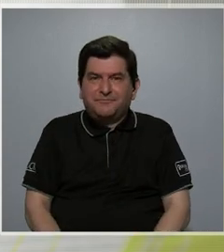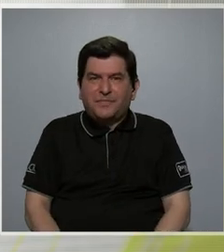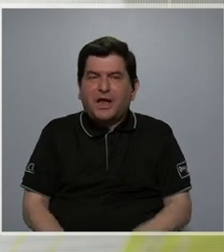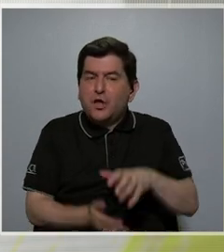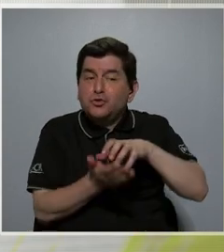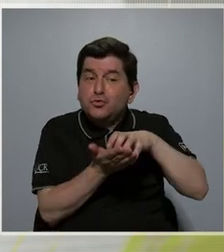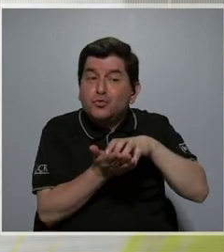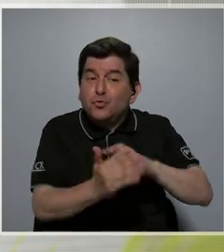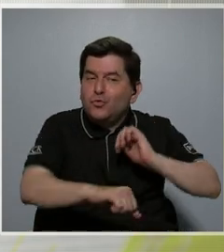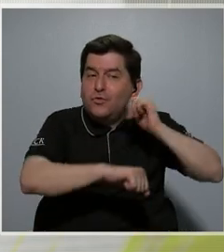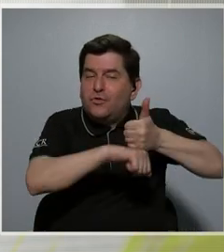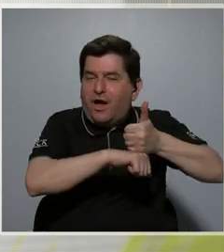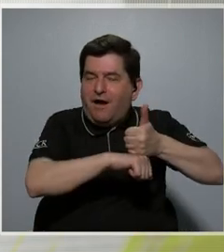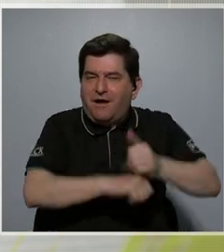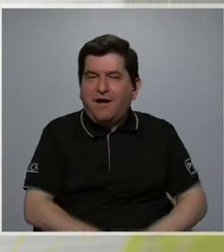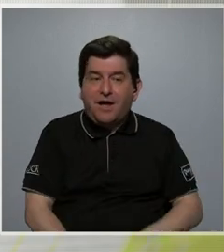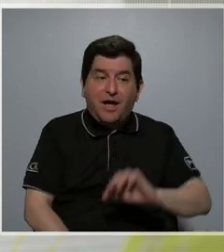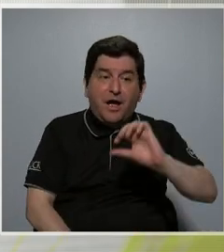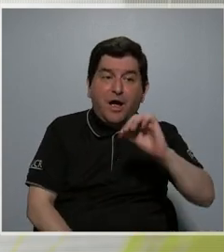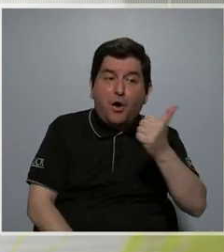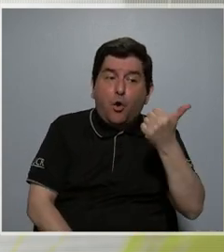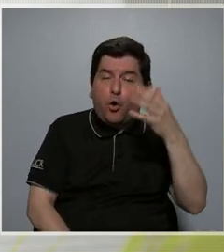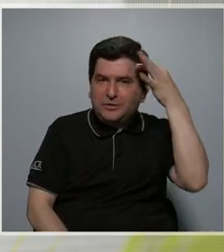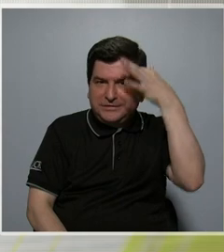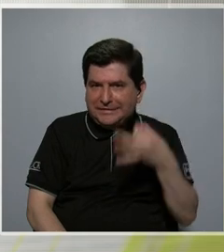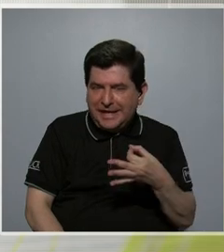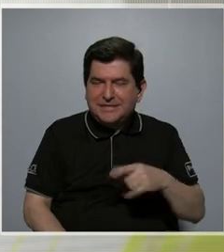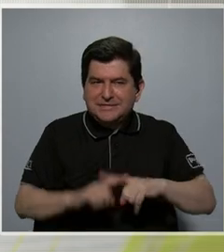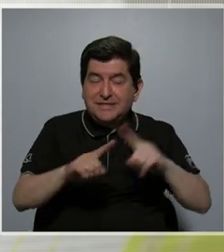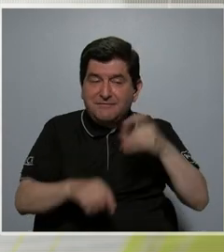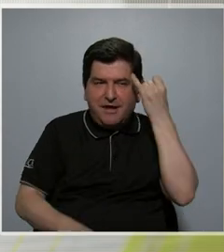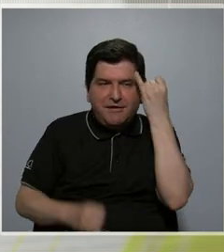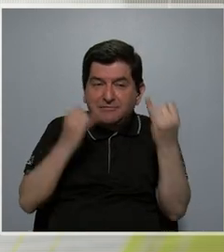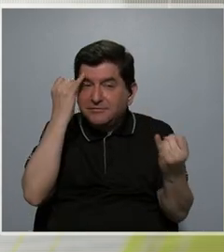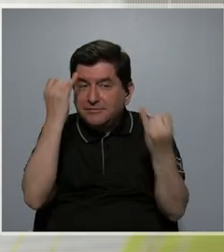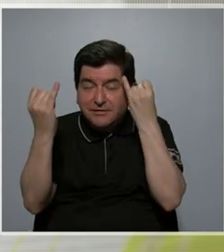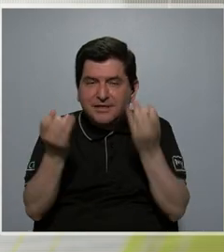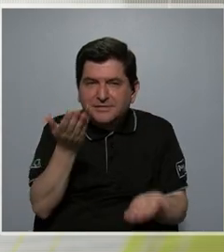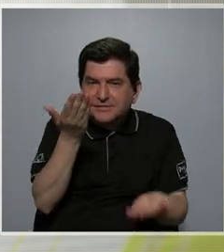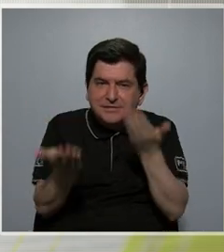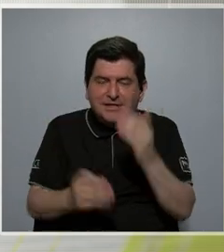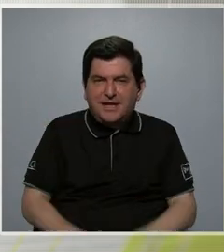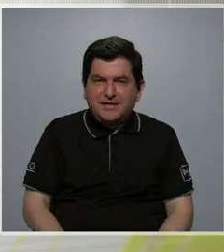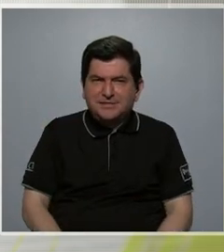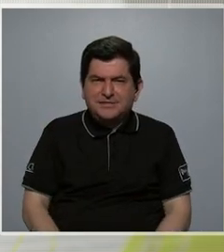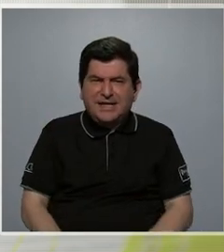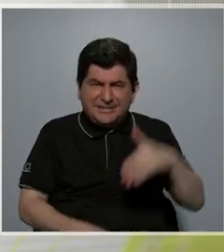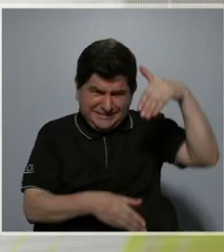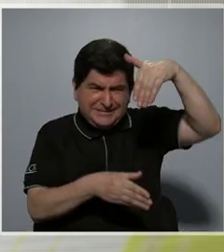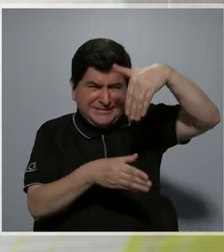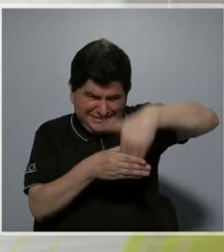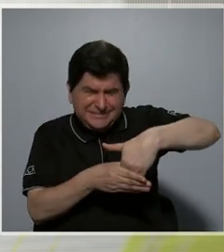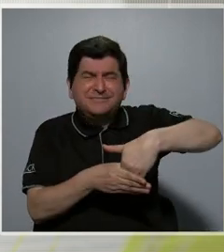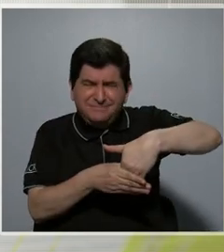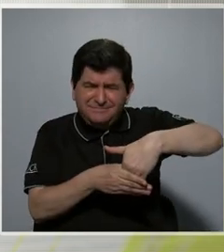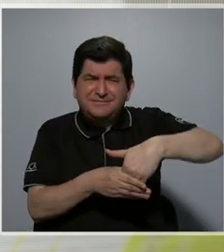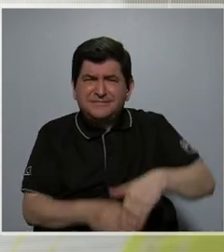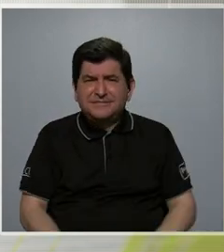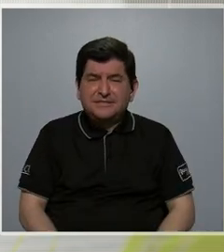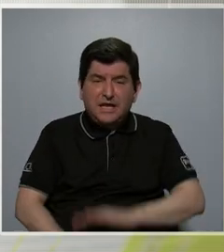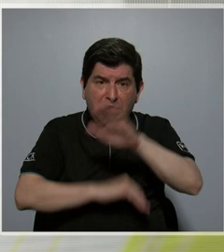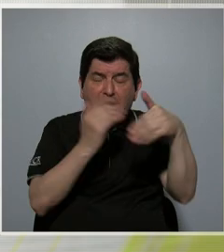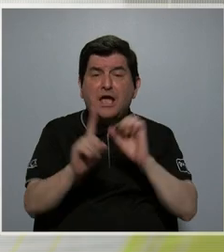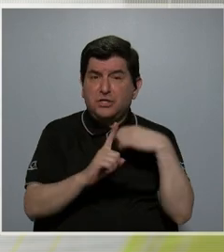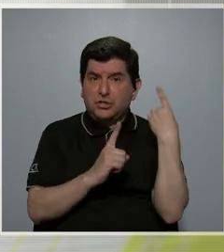en cuestión ciertas creencias, otras ideologías que están muy inmersas en casi